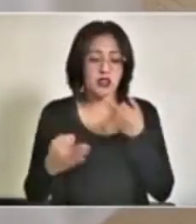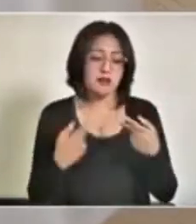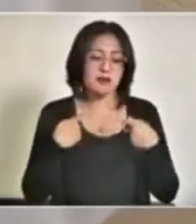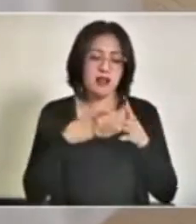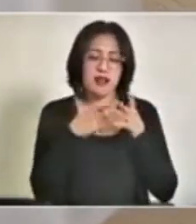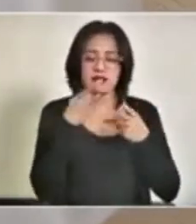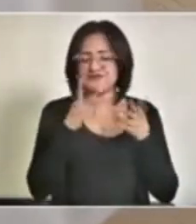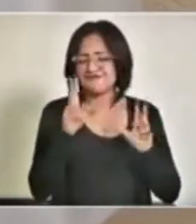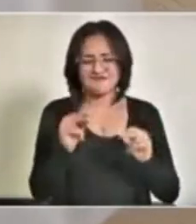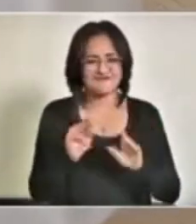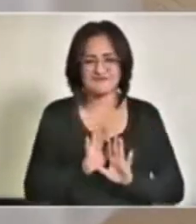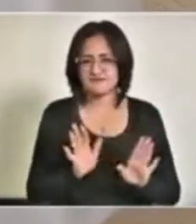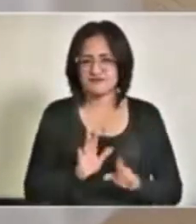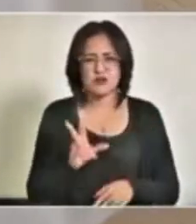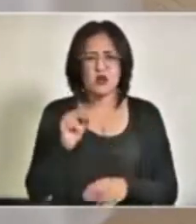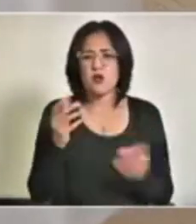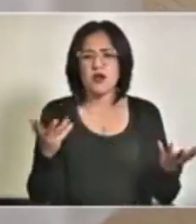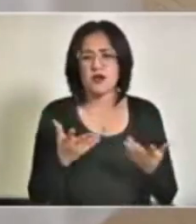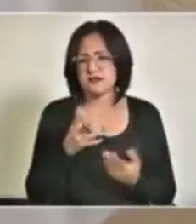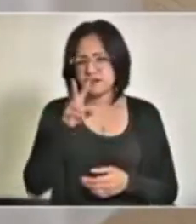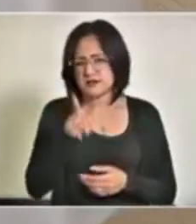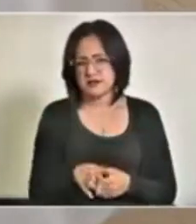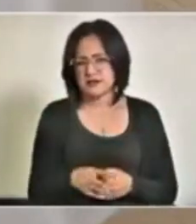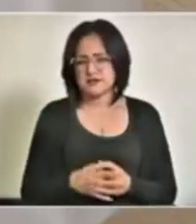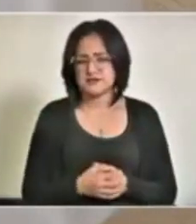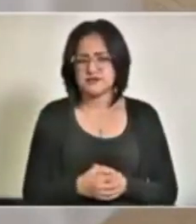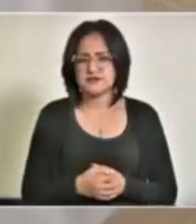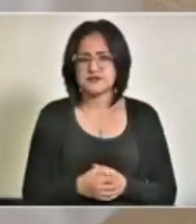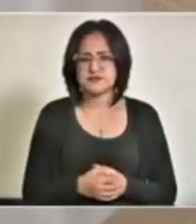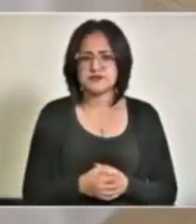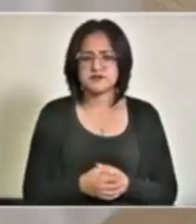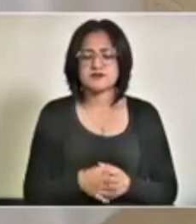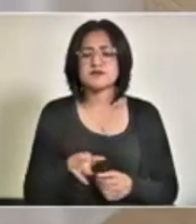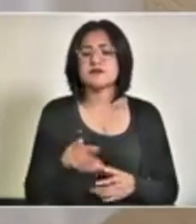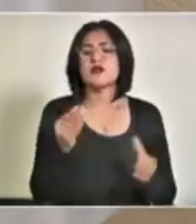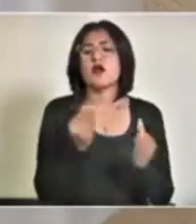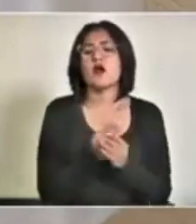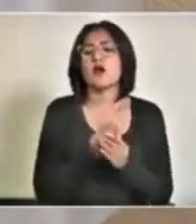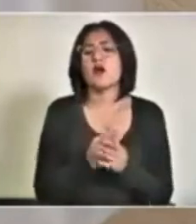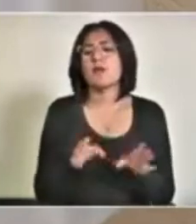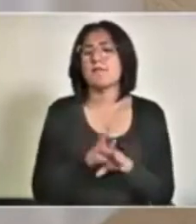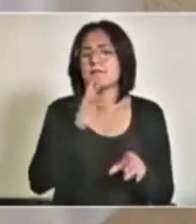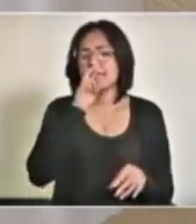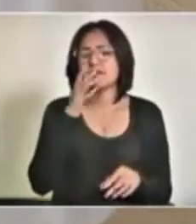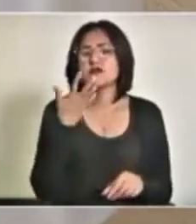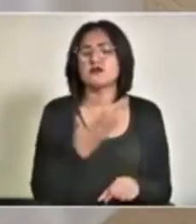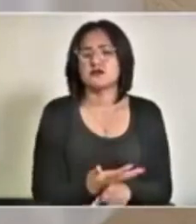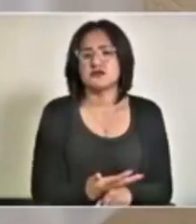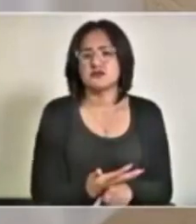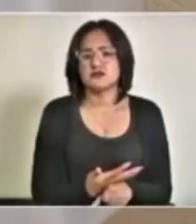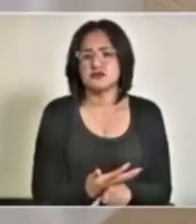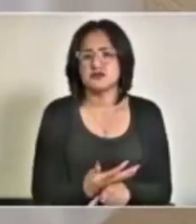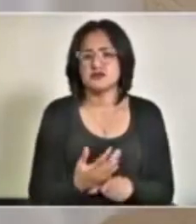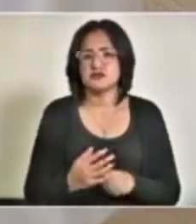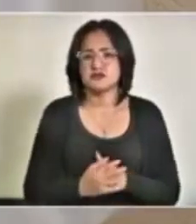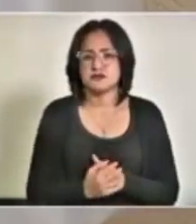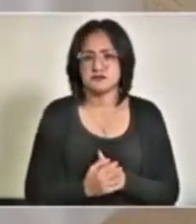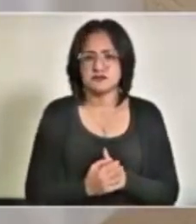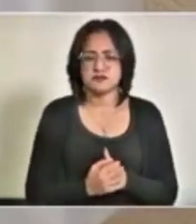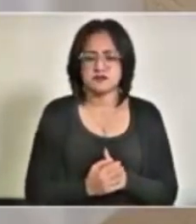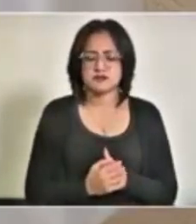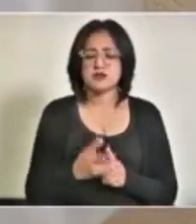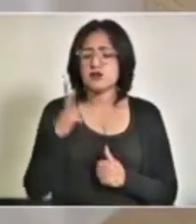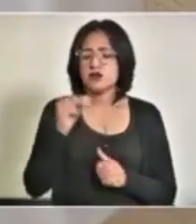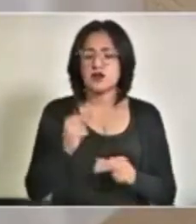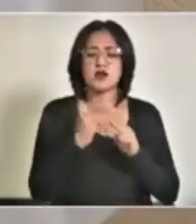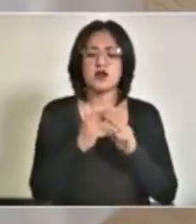cierto. No lo hacen. Es un asunto de responsabilidad. No